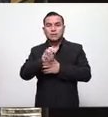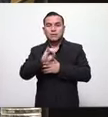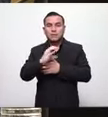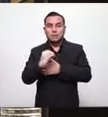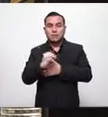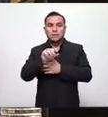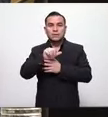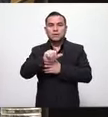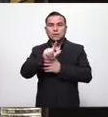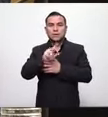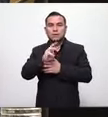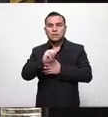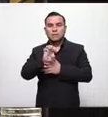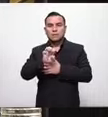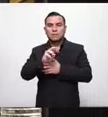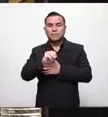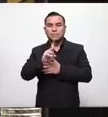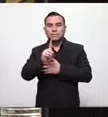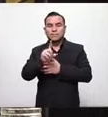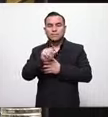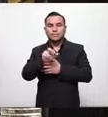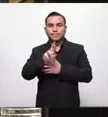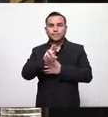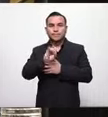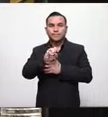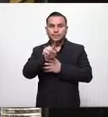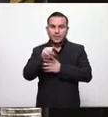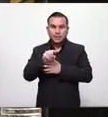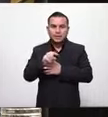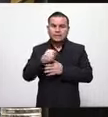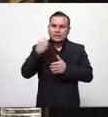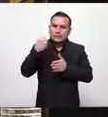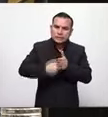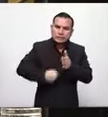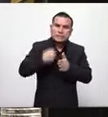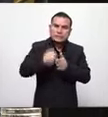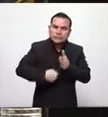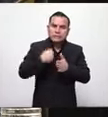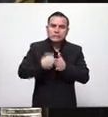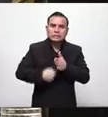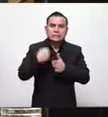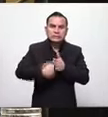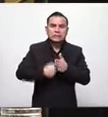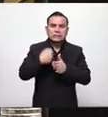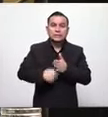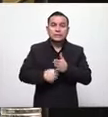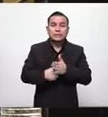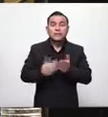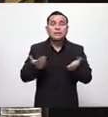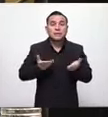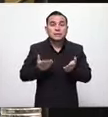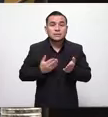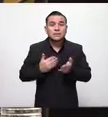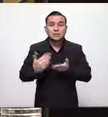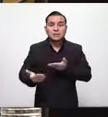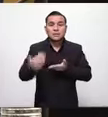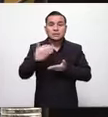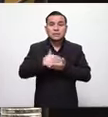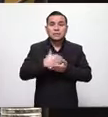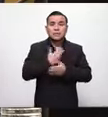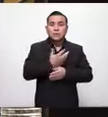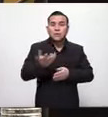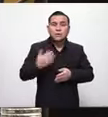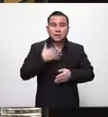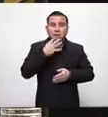hasta en el último momento este día sé que hizo un esfuerzo pendular por ver cómo se acercaban ambas